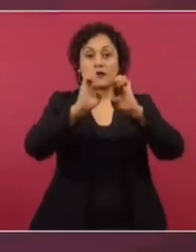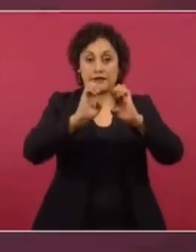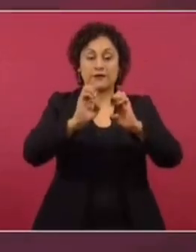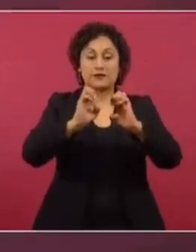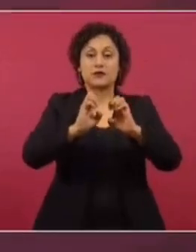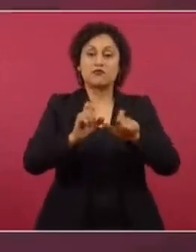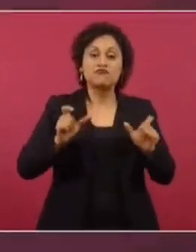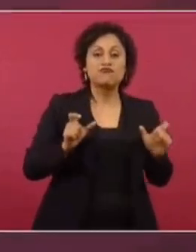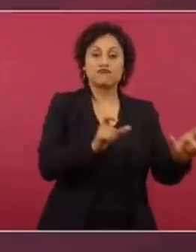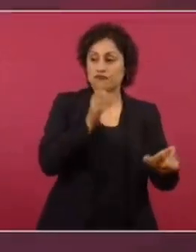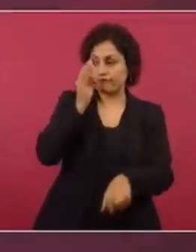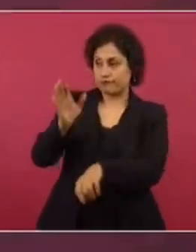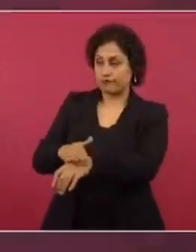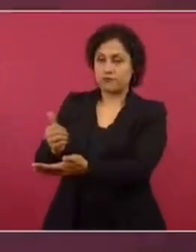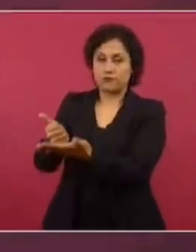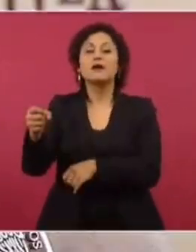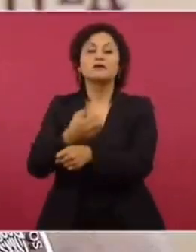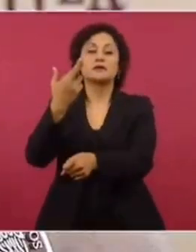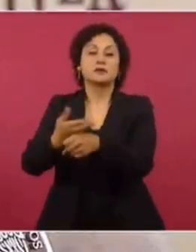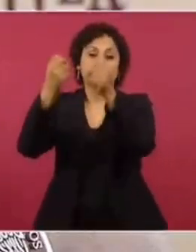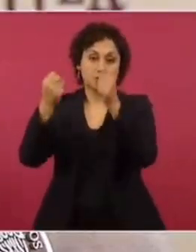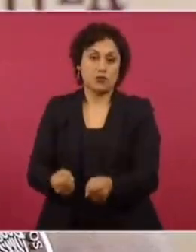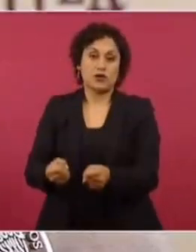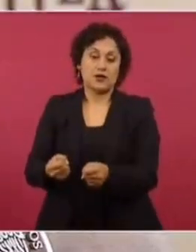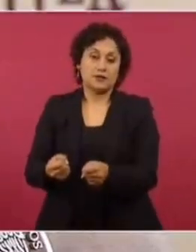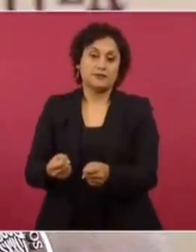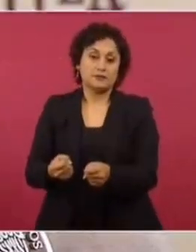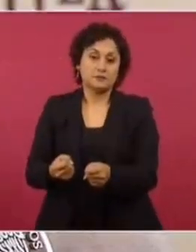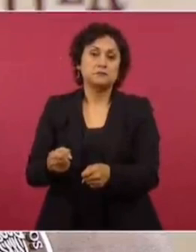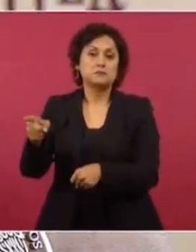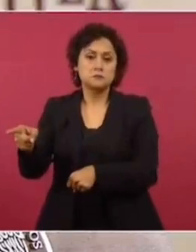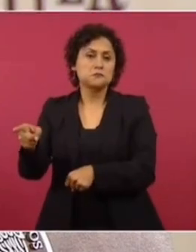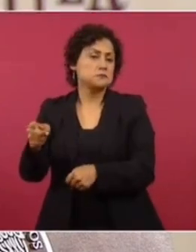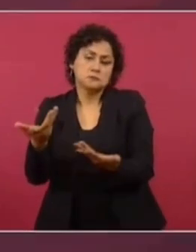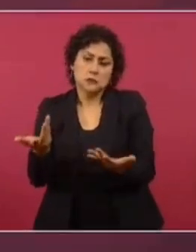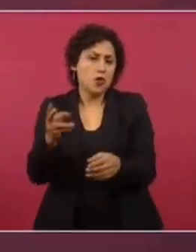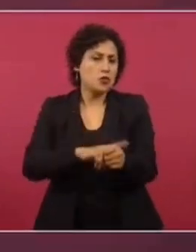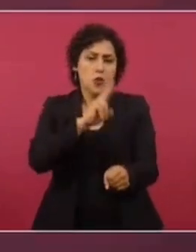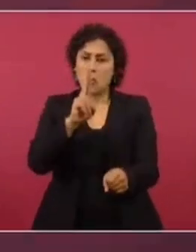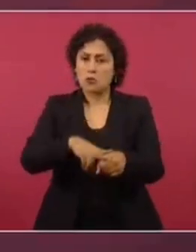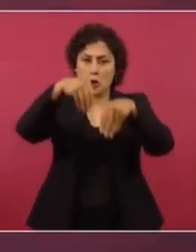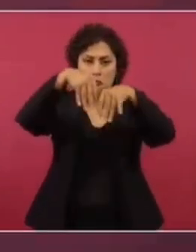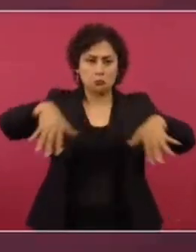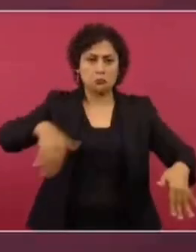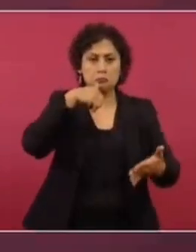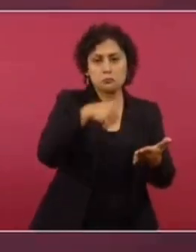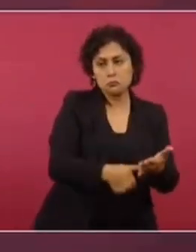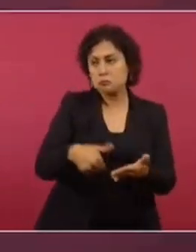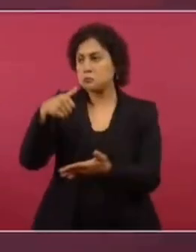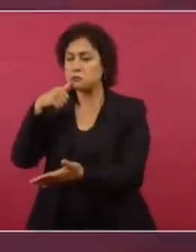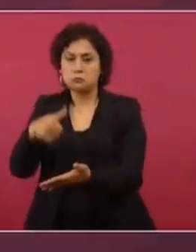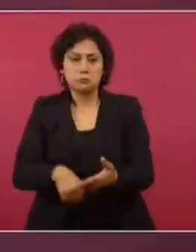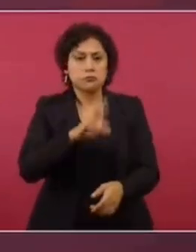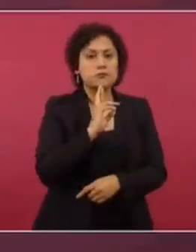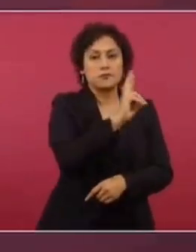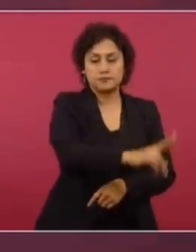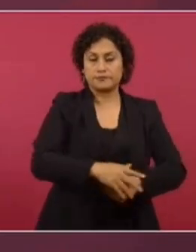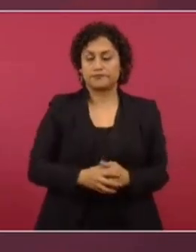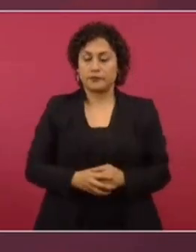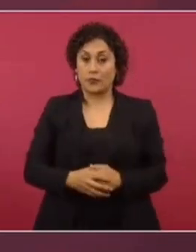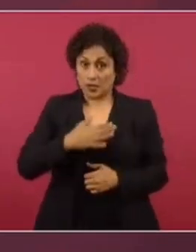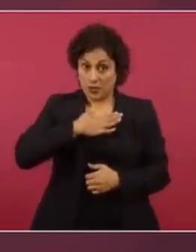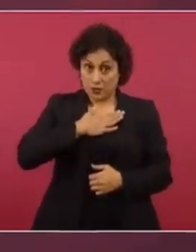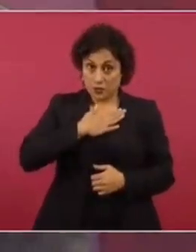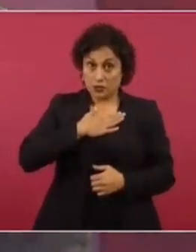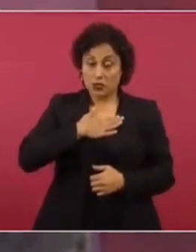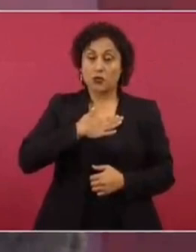marcha o una manifestación que se daría en los siguientes días. Se le dio la atención institucional que corresponde en estos casos. Yo platiqué de